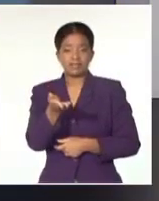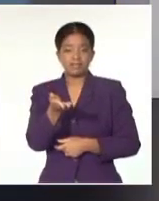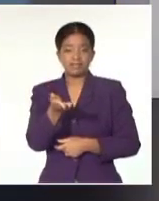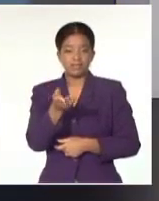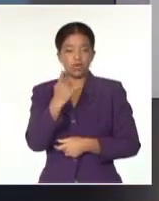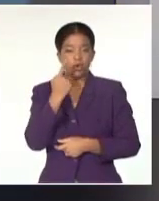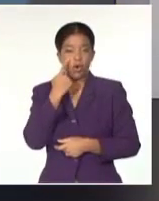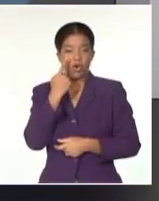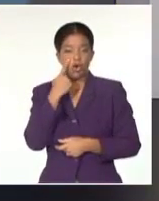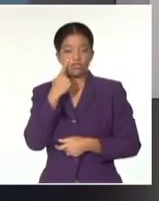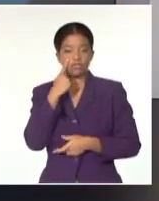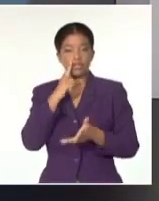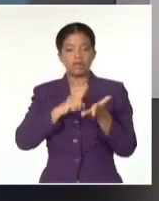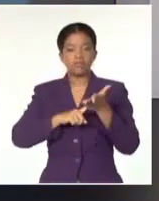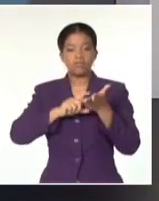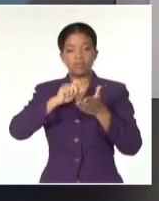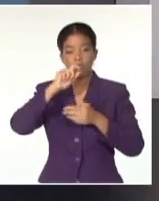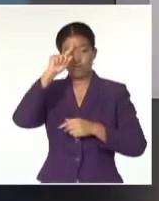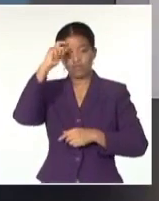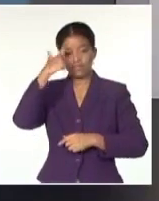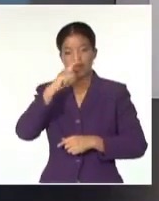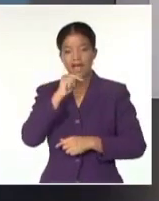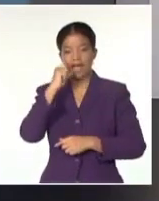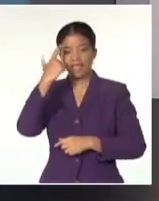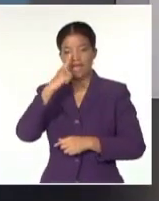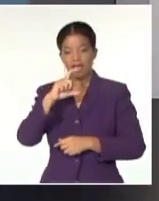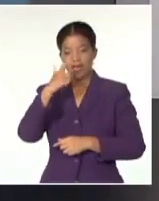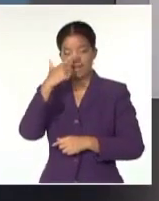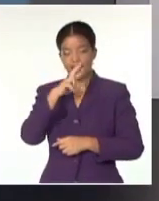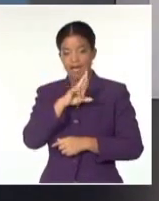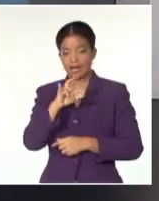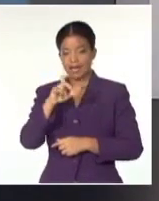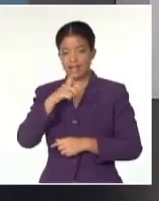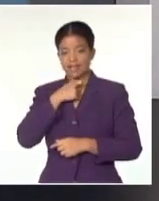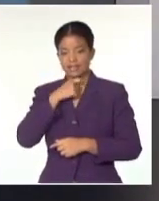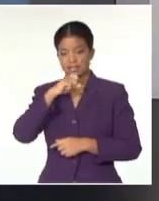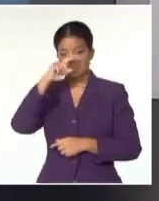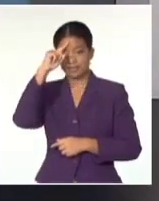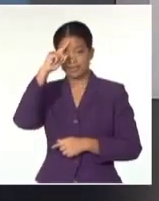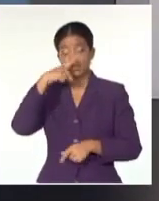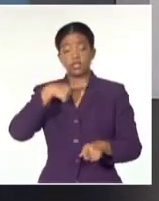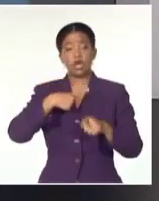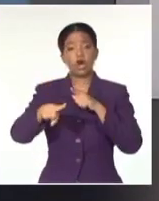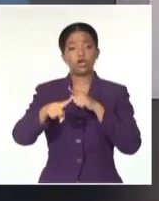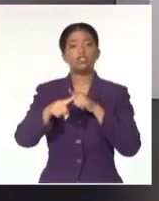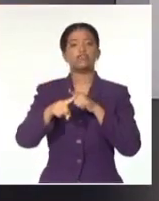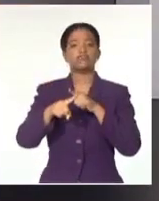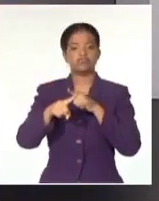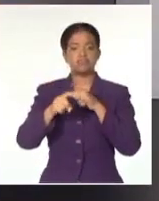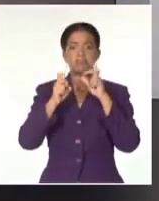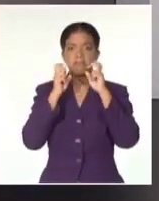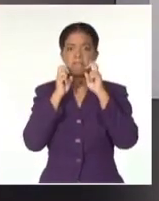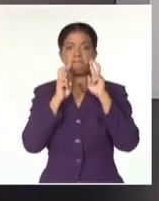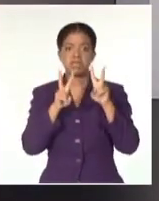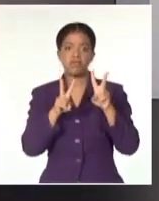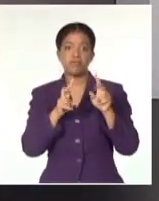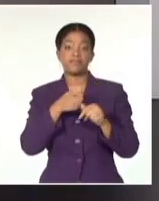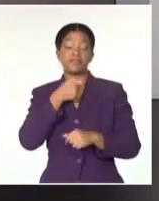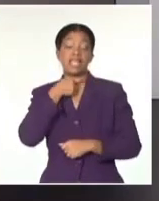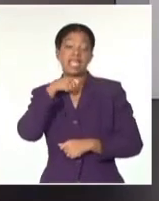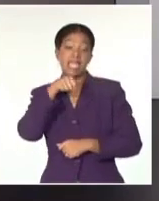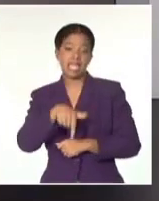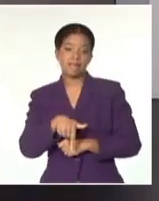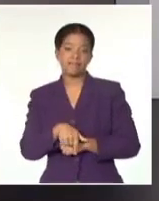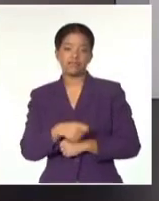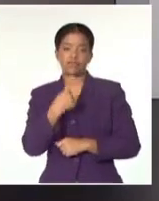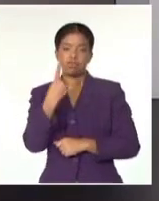el terrorista confeso, Luis Posada Carriles. otros viven aún. Por ejemplo, alguien que acumula una hoja